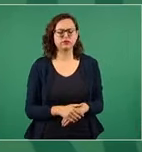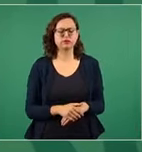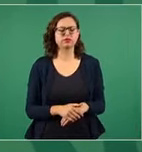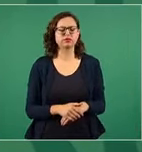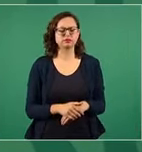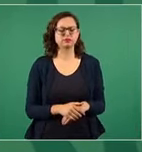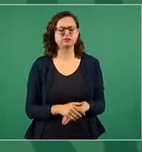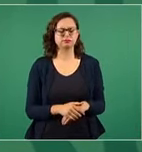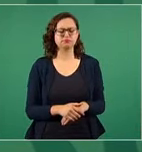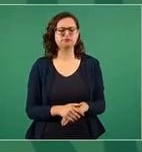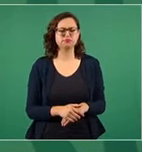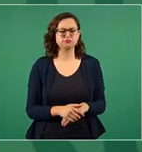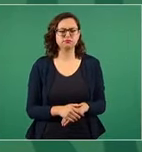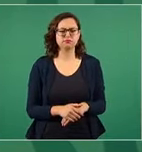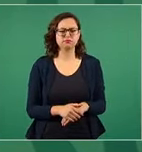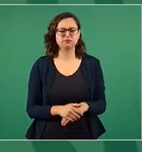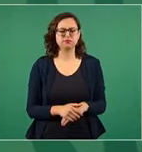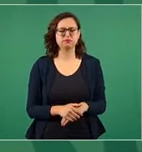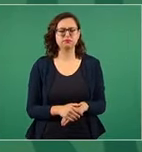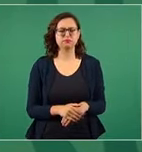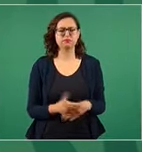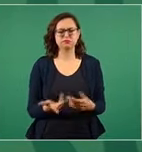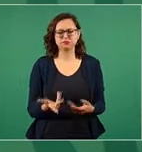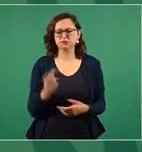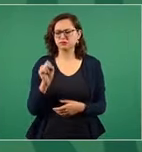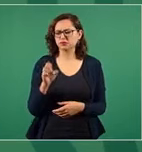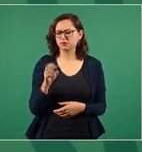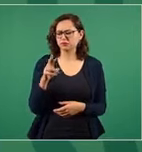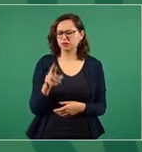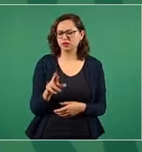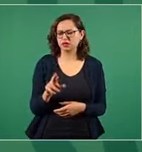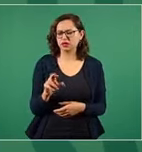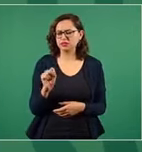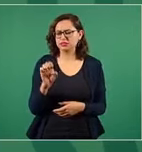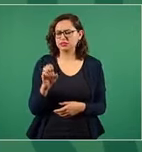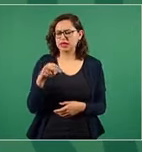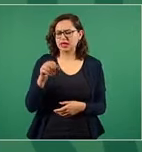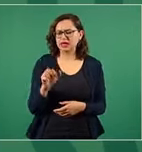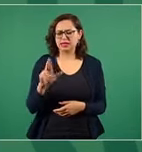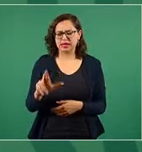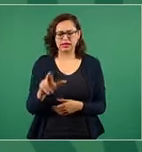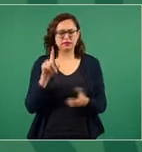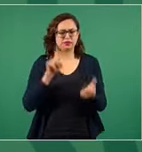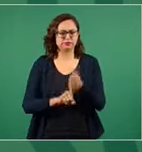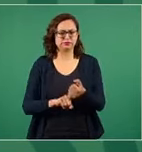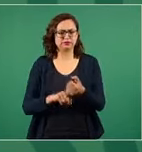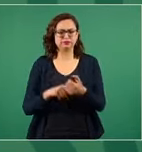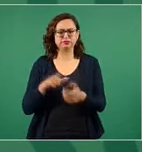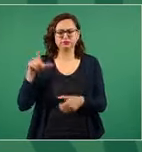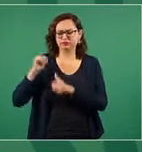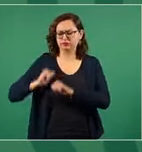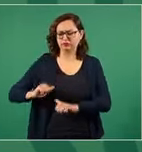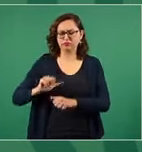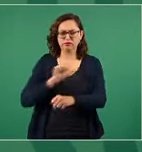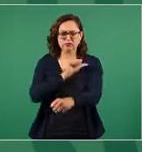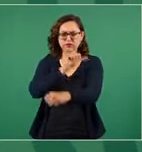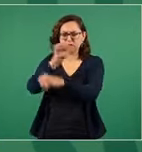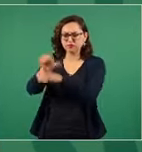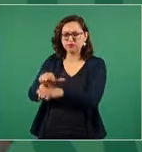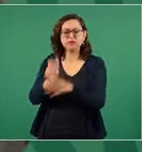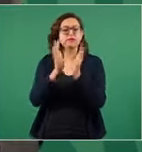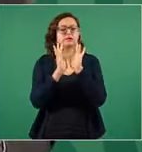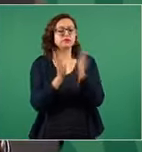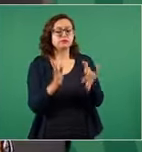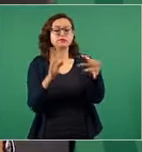secretaría con servidores públicos de la Secretaría de Energía ya se les explicó